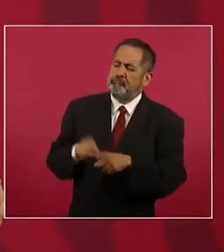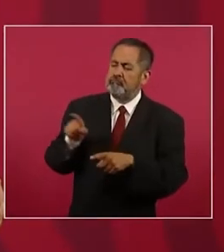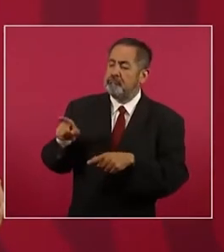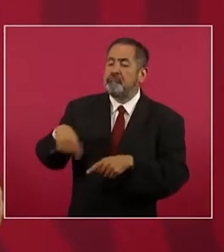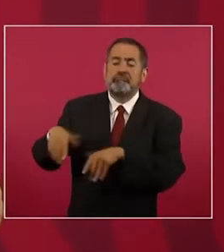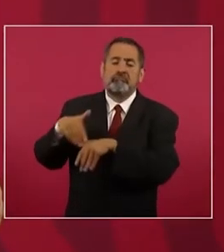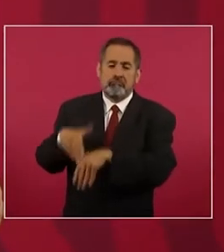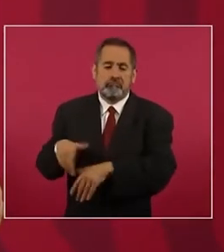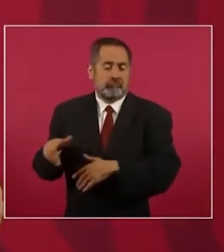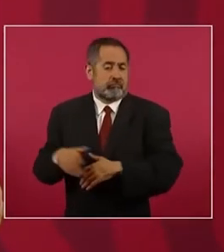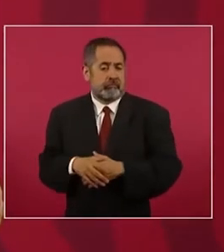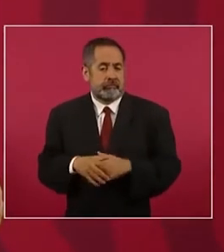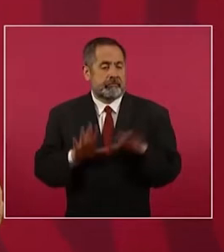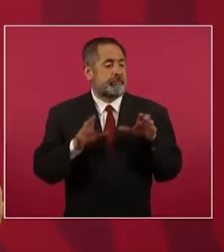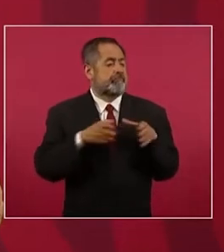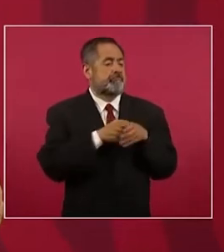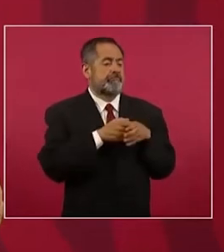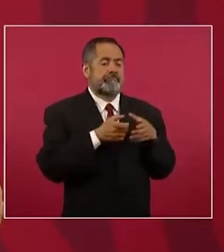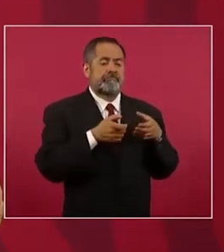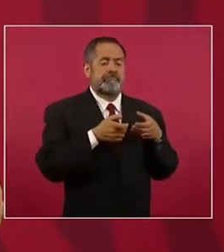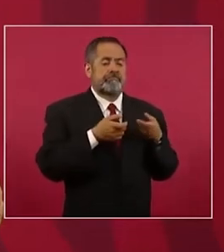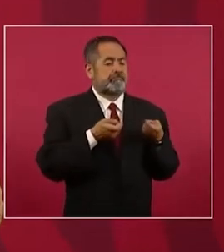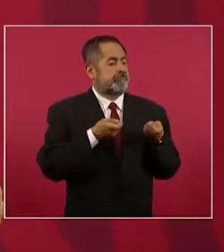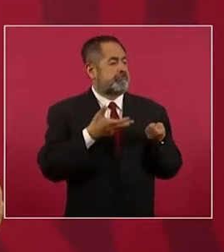los oligarcas